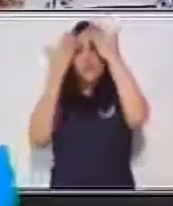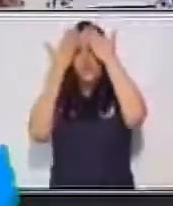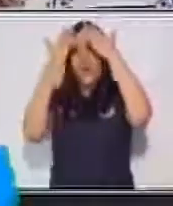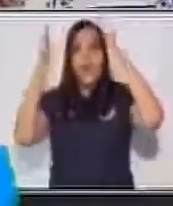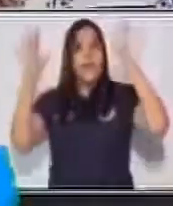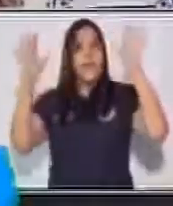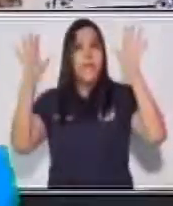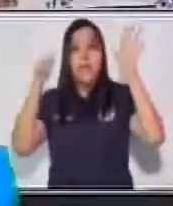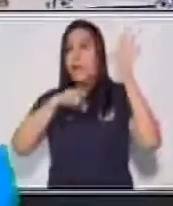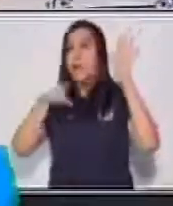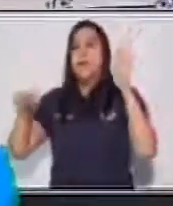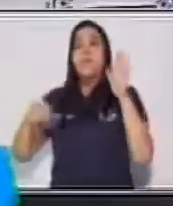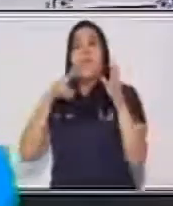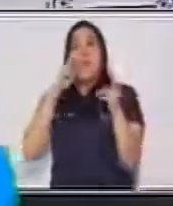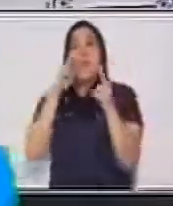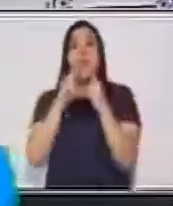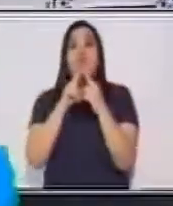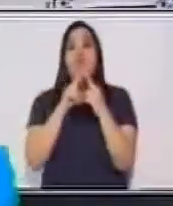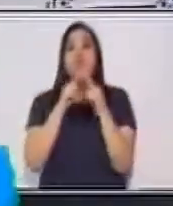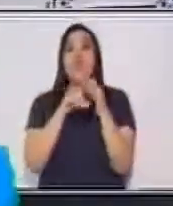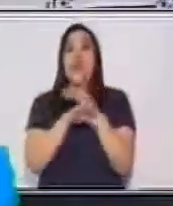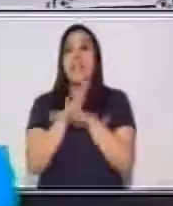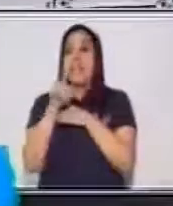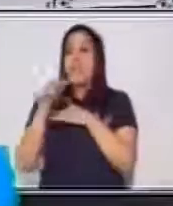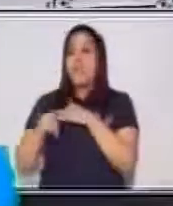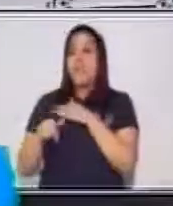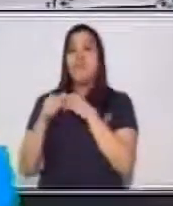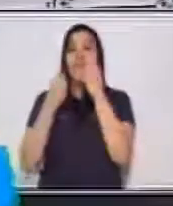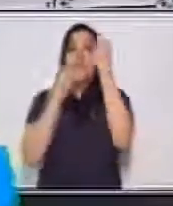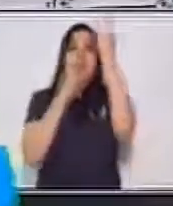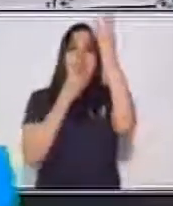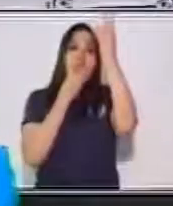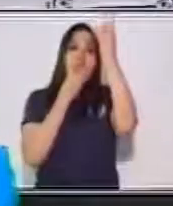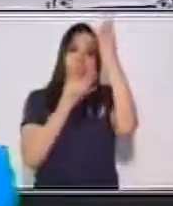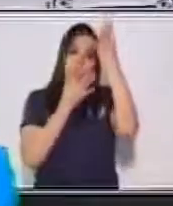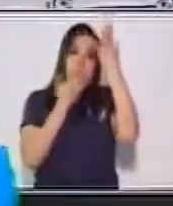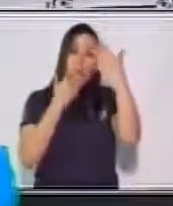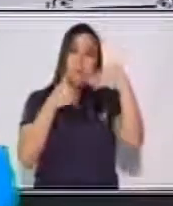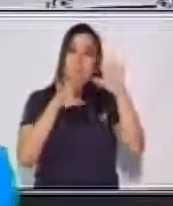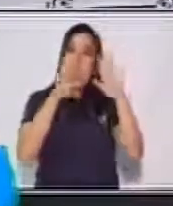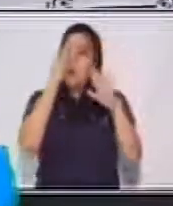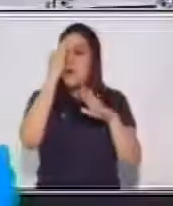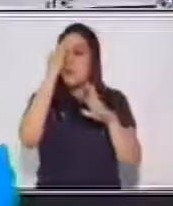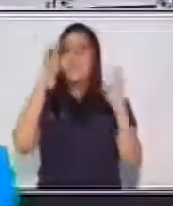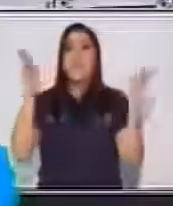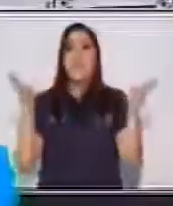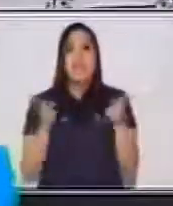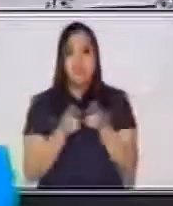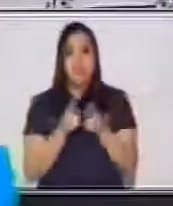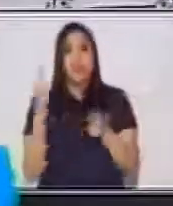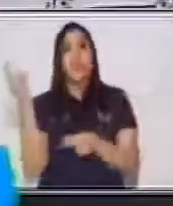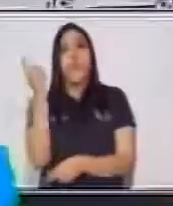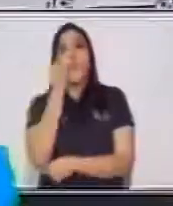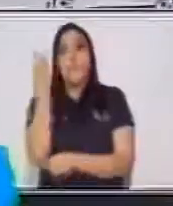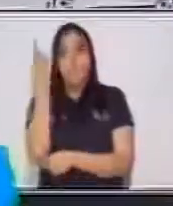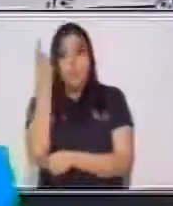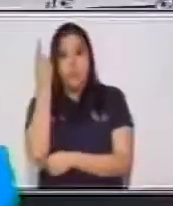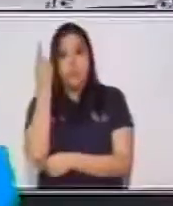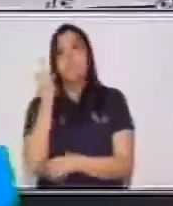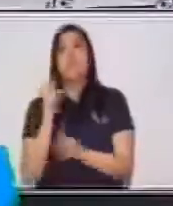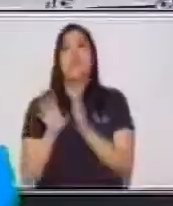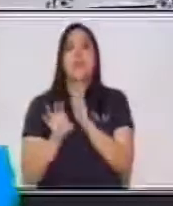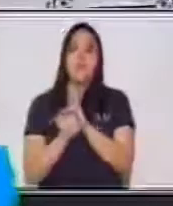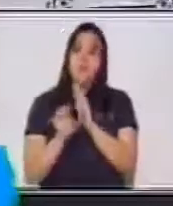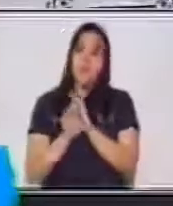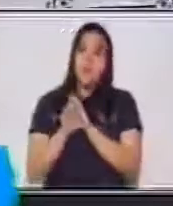dar a conocer dentro de la información, pero que sea lo más importante. Entonces, comenzamos por